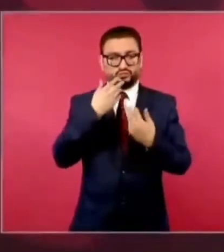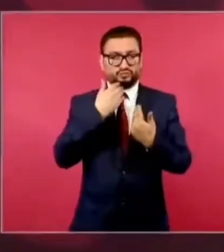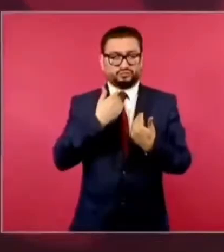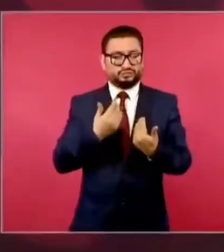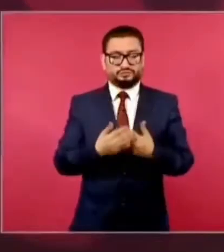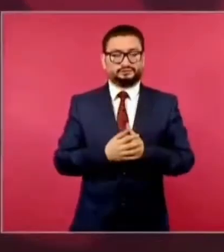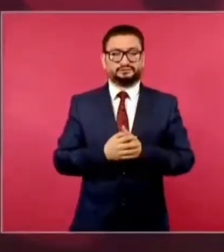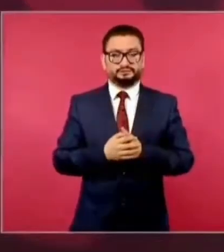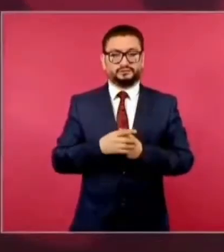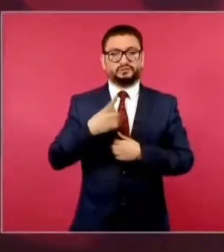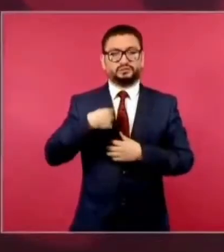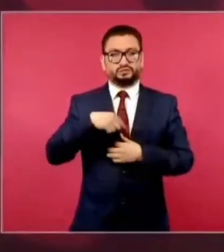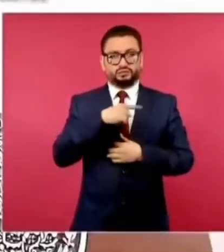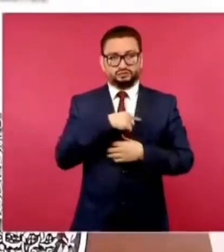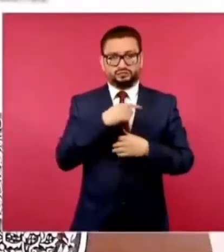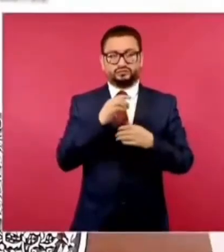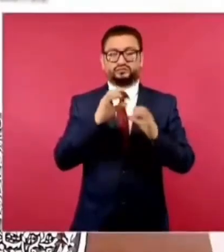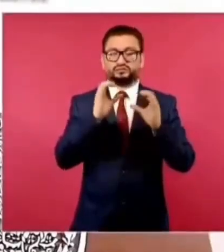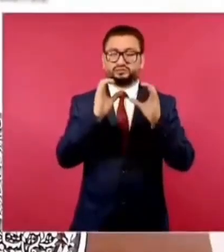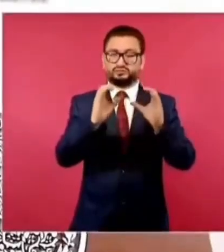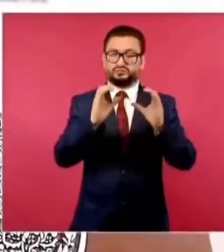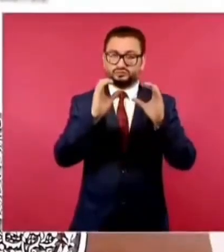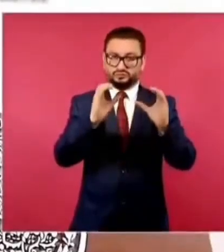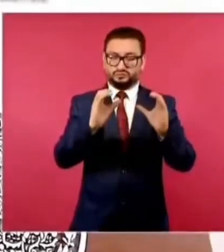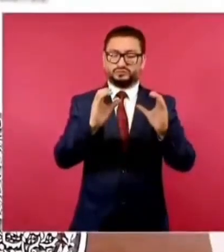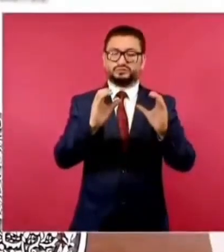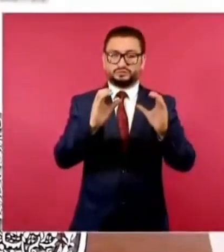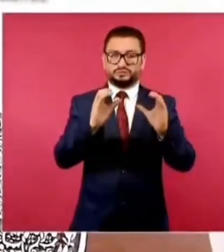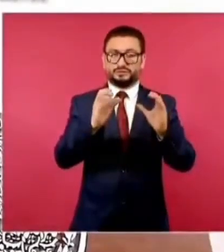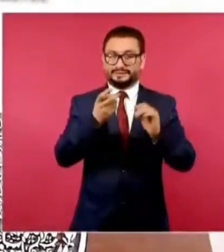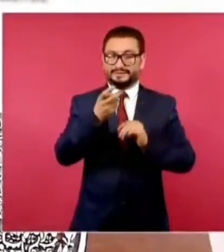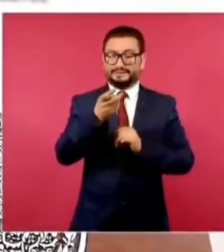Hay que tener cuidado con eso, sobre todo